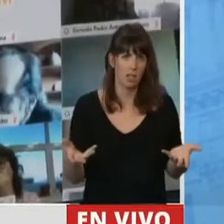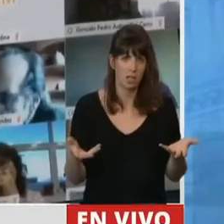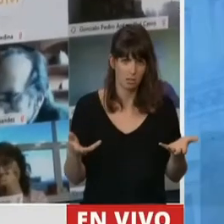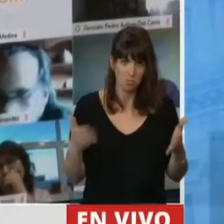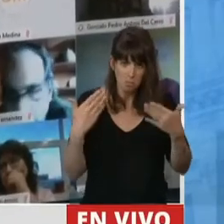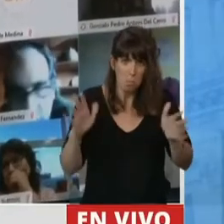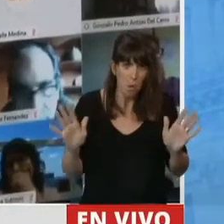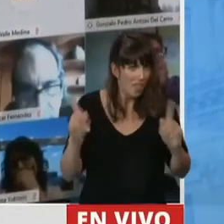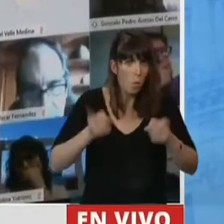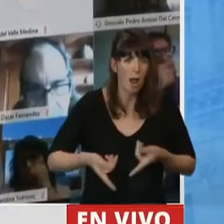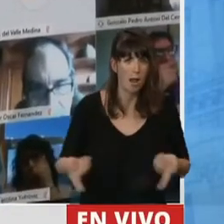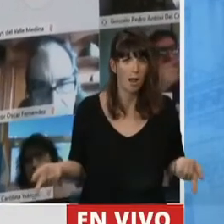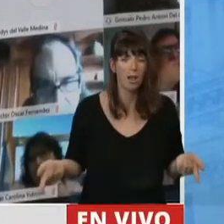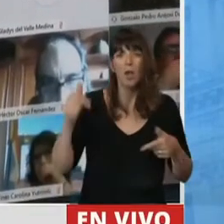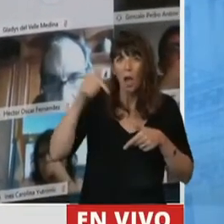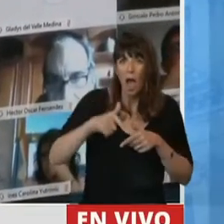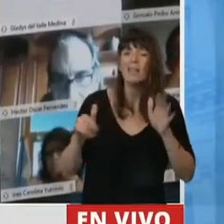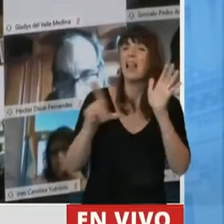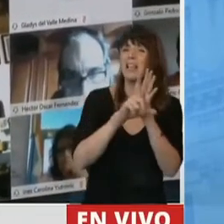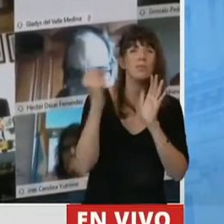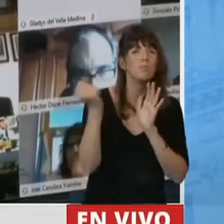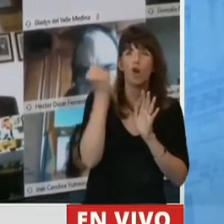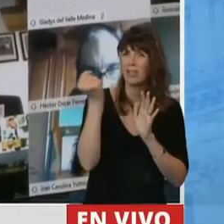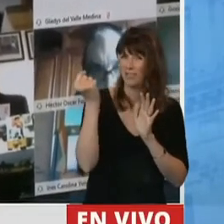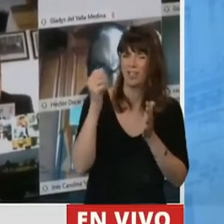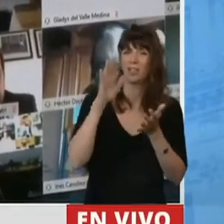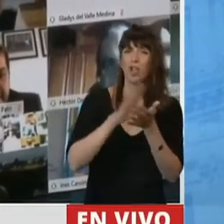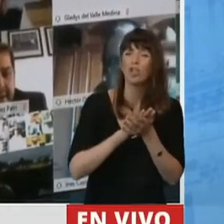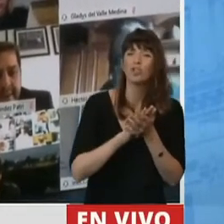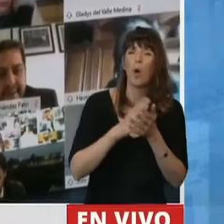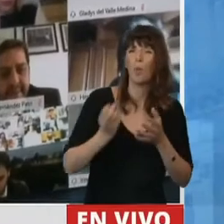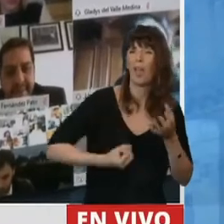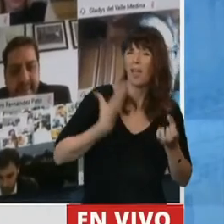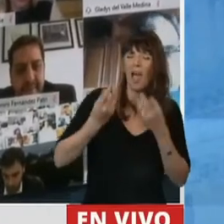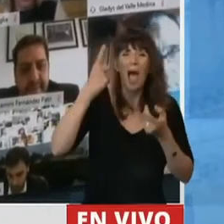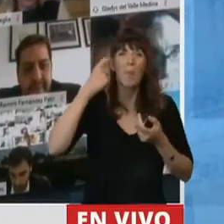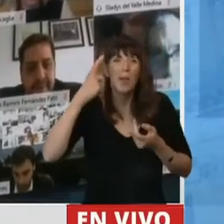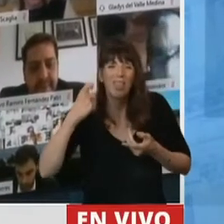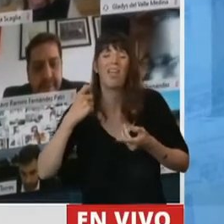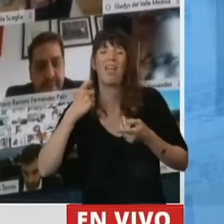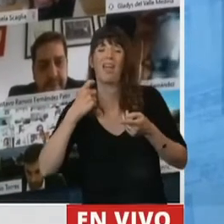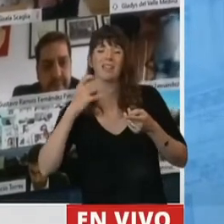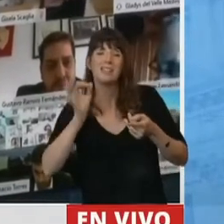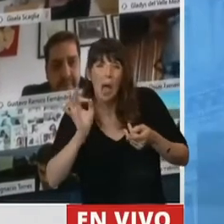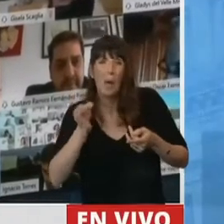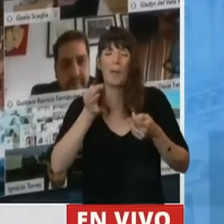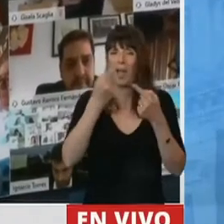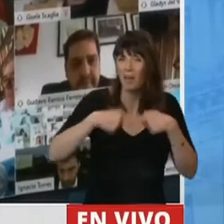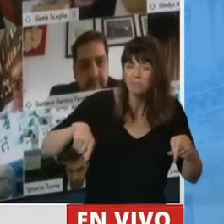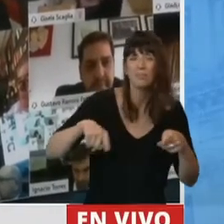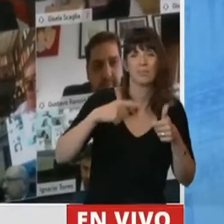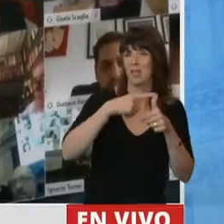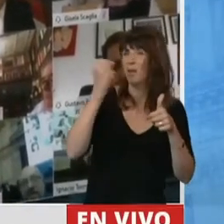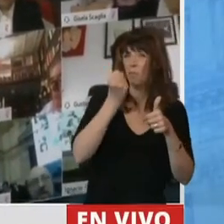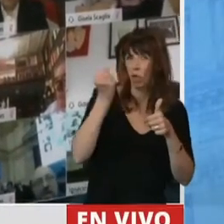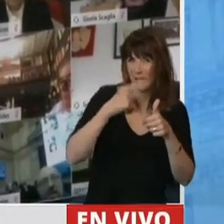que ser capaces de discutirlos. Hoy tenemos leyes centrales en discusión. La ley de economía del conocimiento es una ley que se empezó a